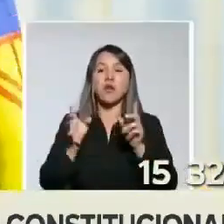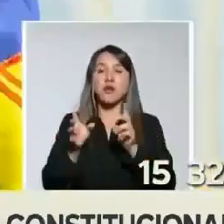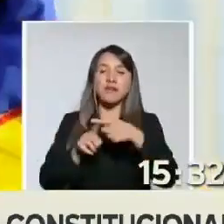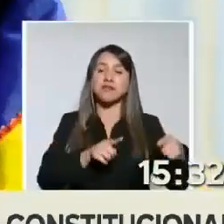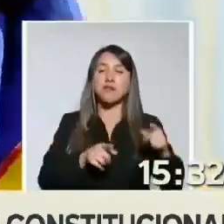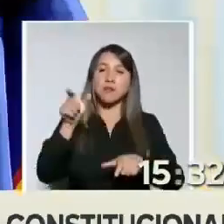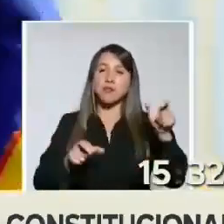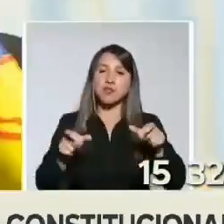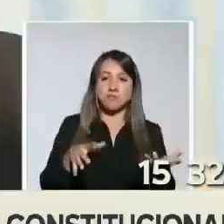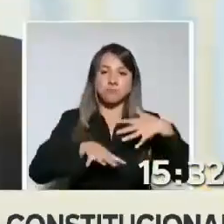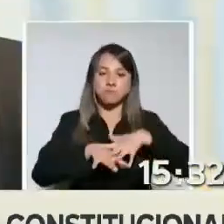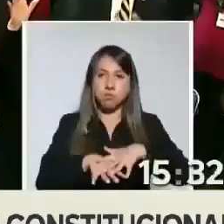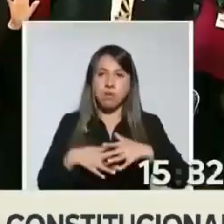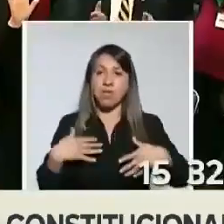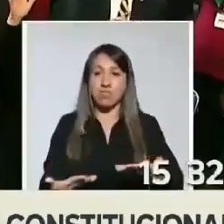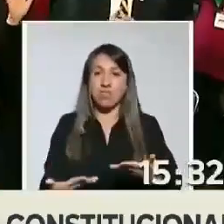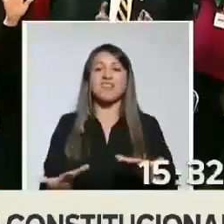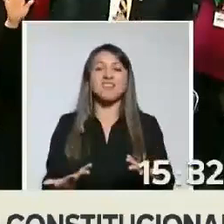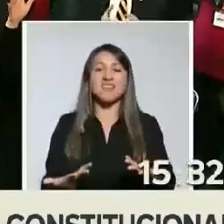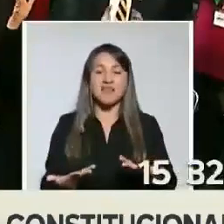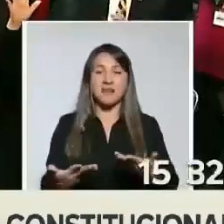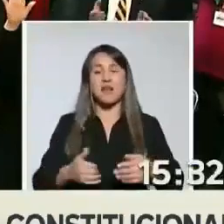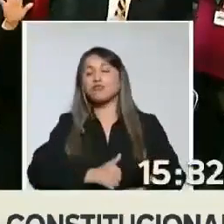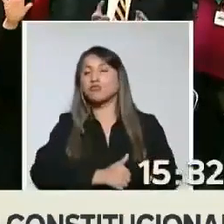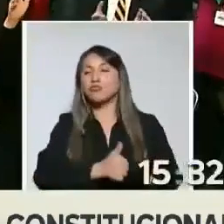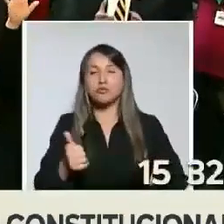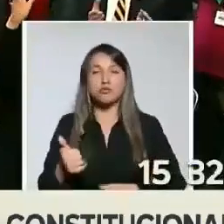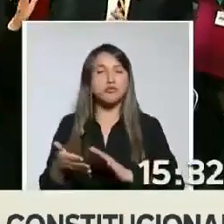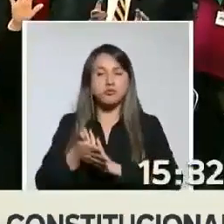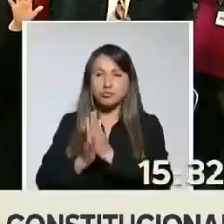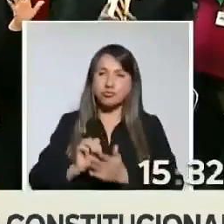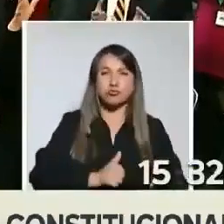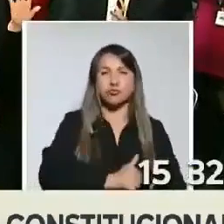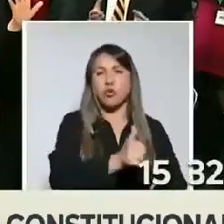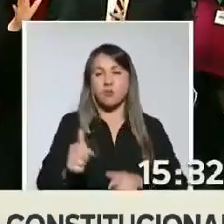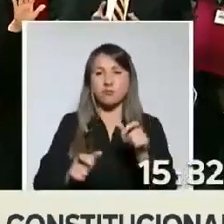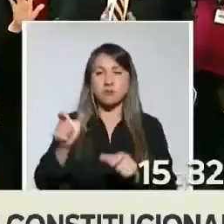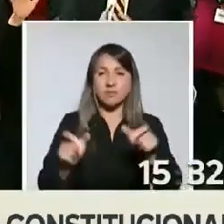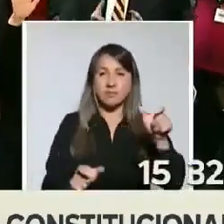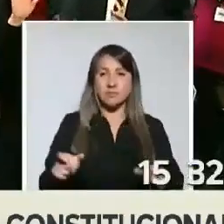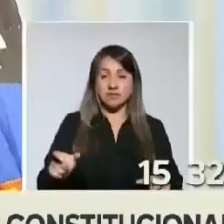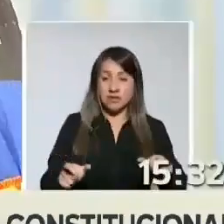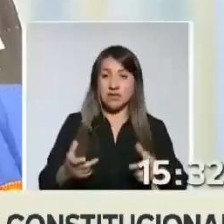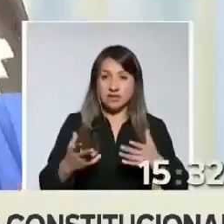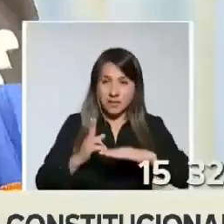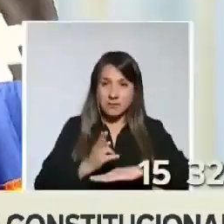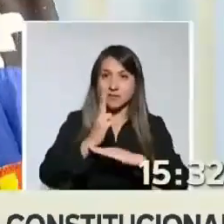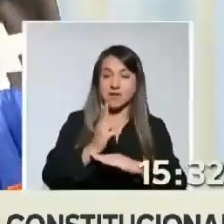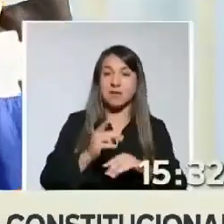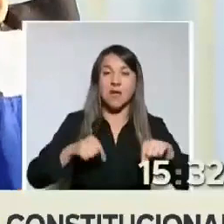que dé espacio a todos los sectores que están representados aquí.